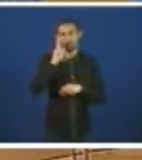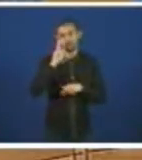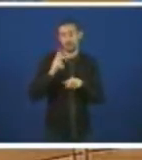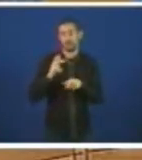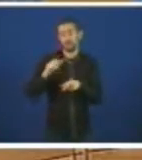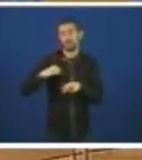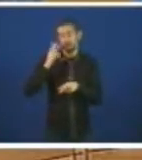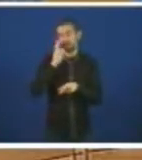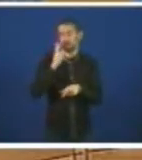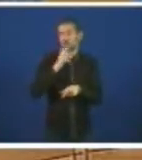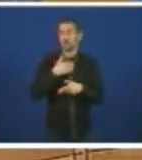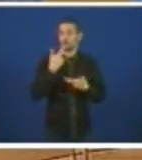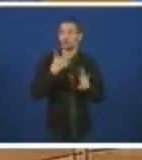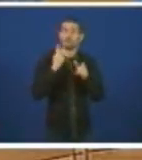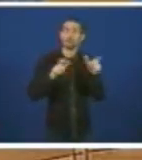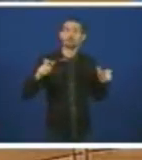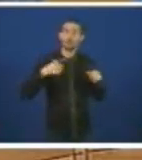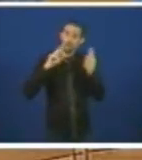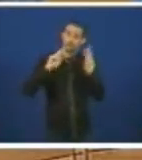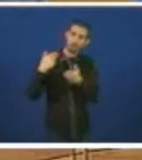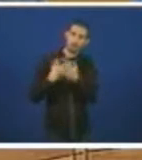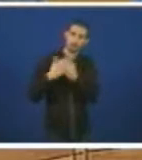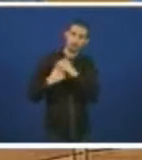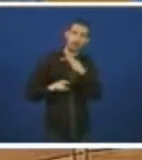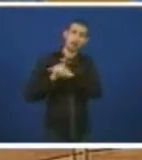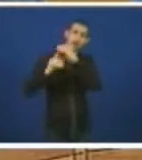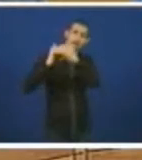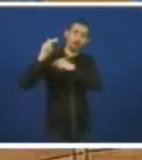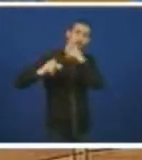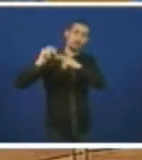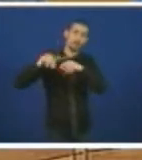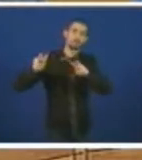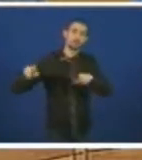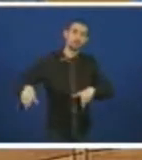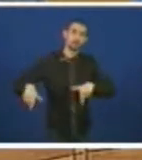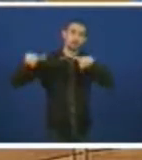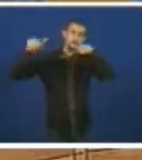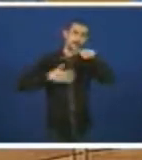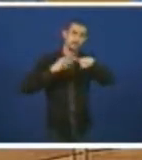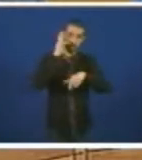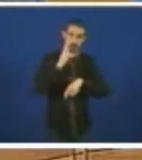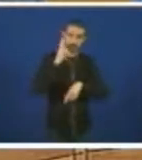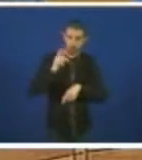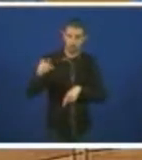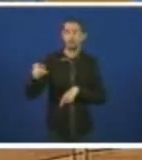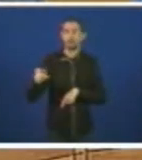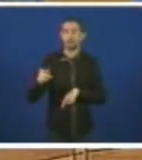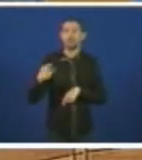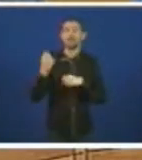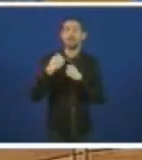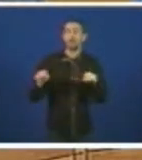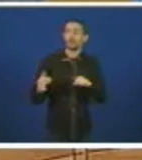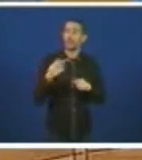calquer persoa pode comprobar o avance desta obra desta nova infraestructura en Vigo. E iso, a pesar da